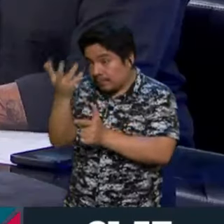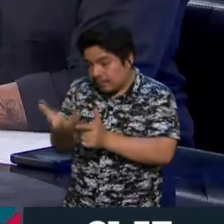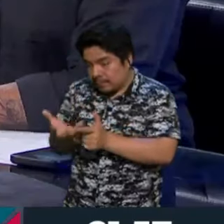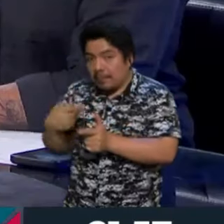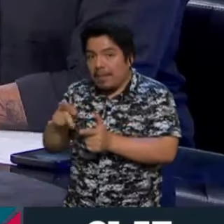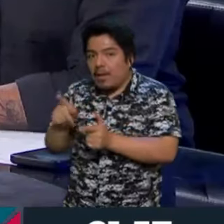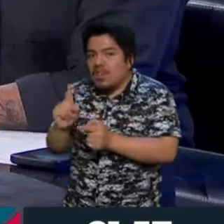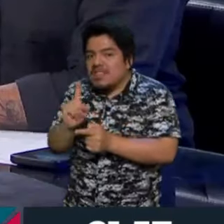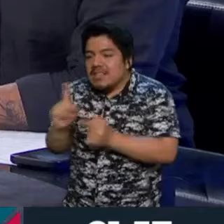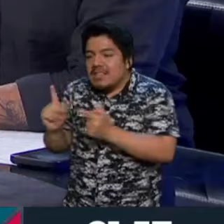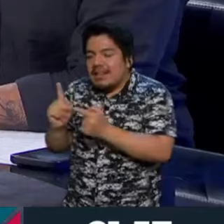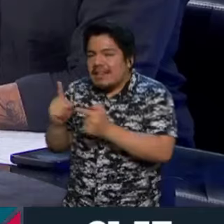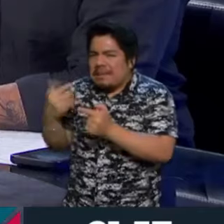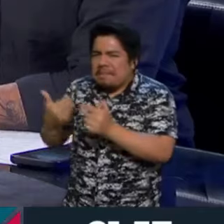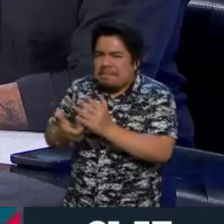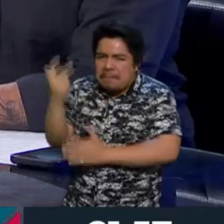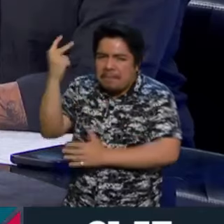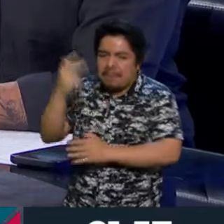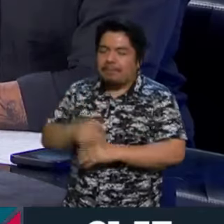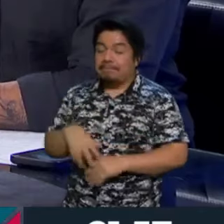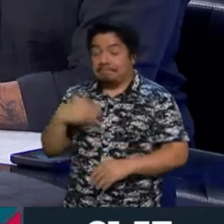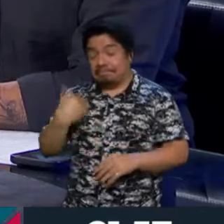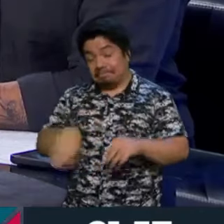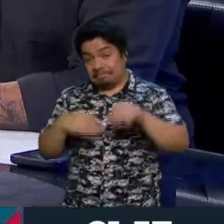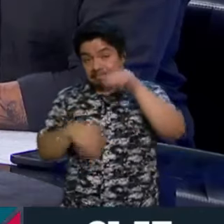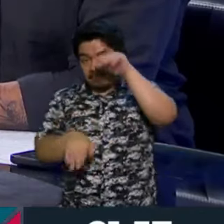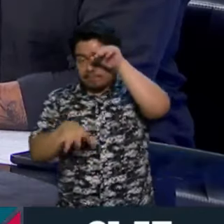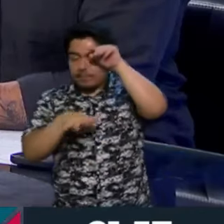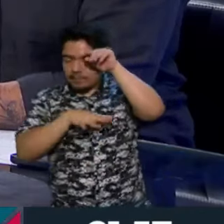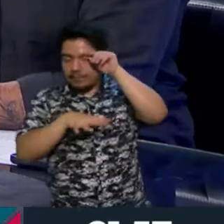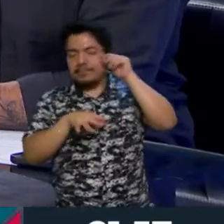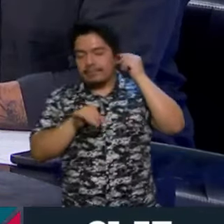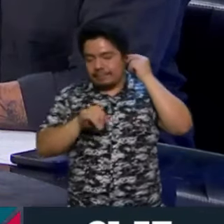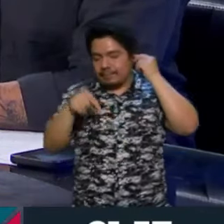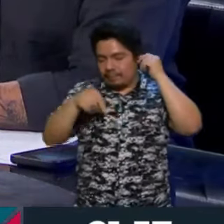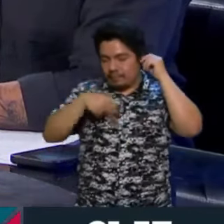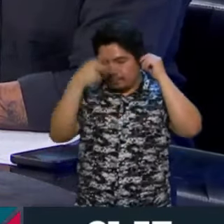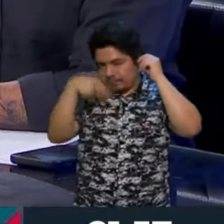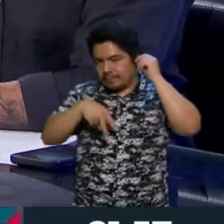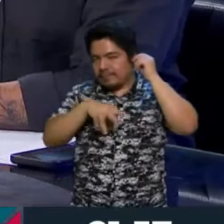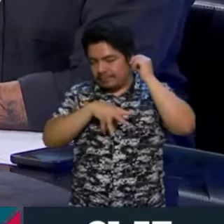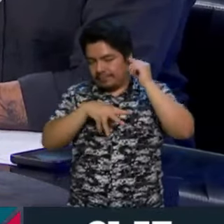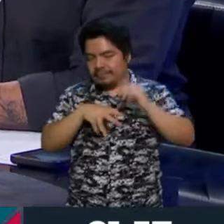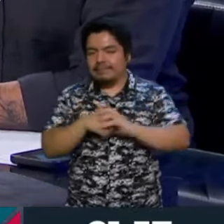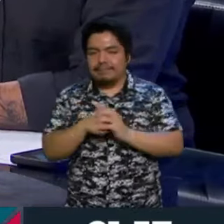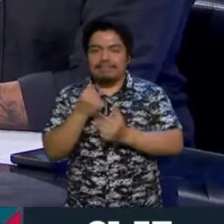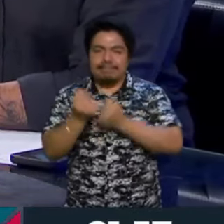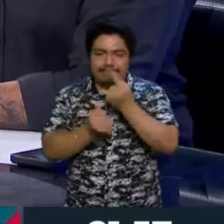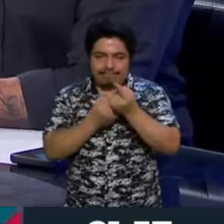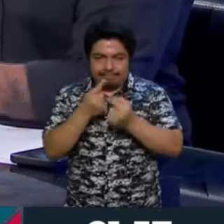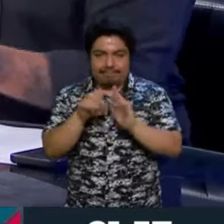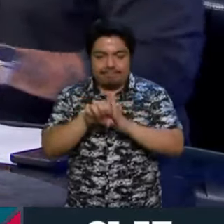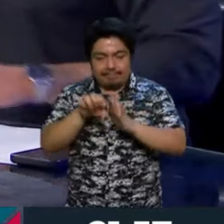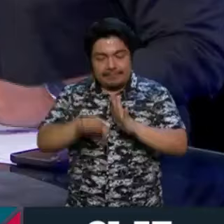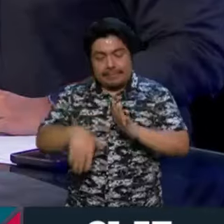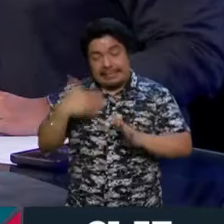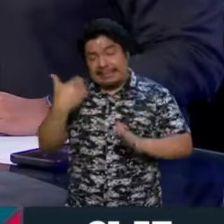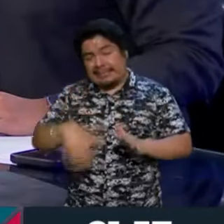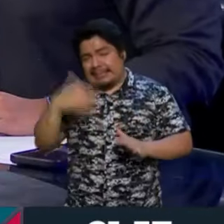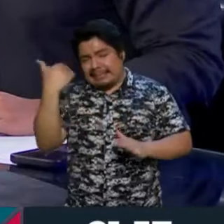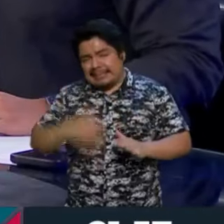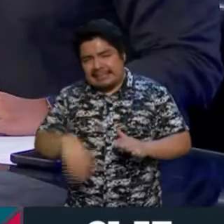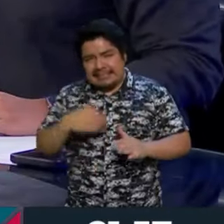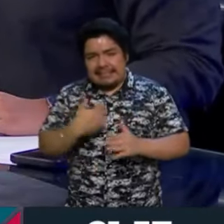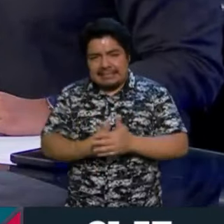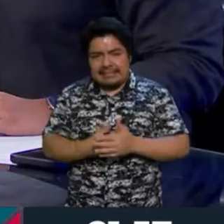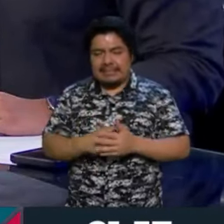derecha. Ese pensamiento de extrema derecha que ya existe en nuestro país, donde tenemos ejemplos terribles, desde